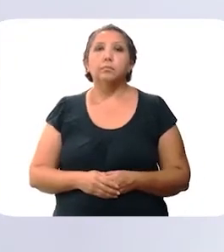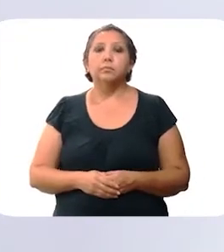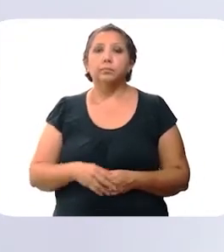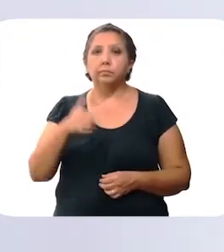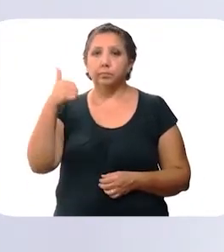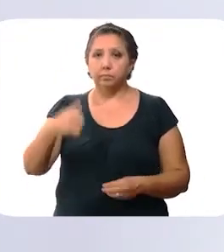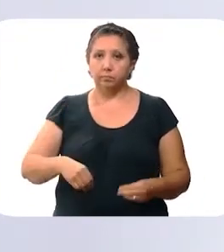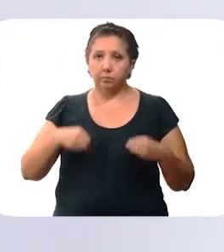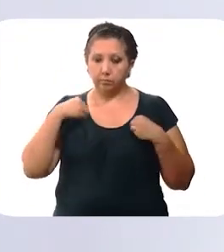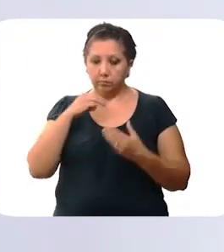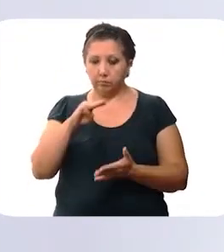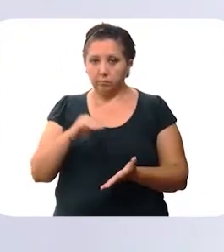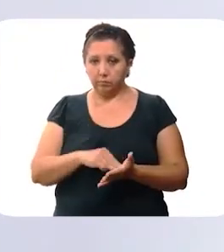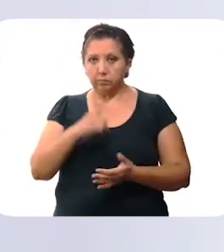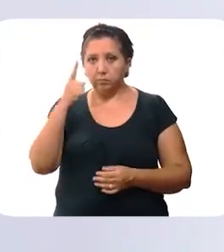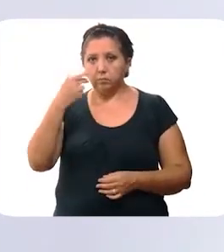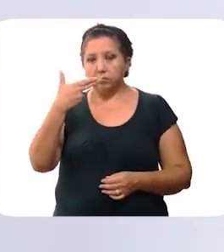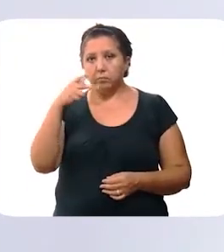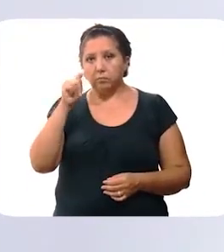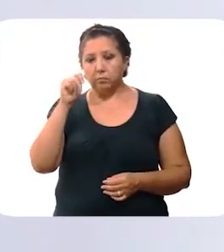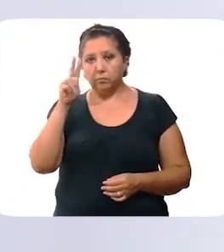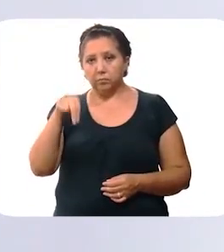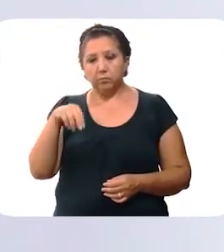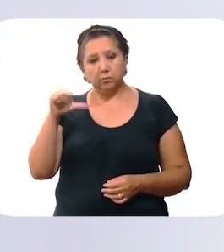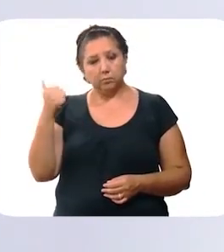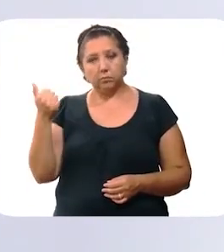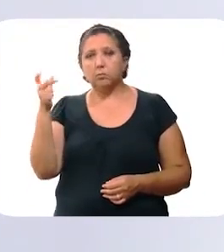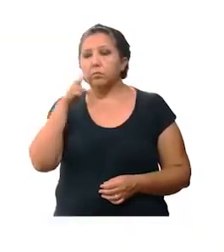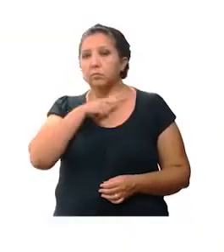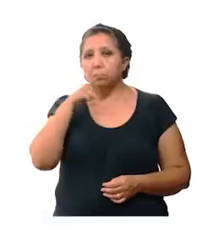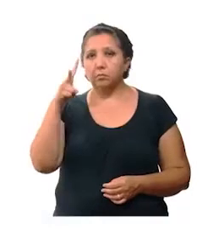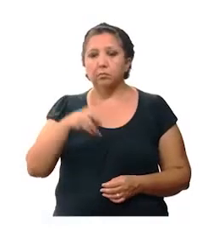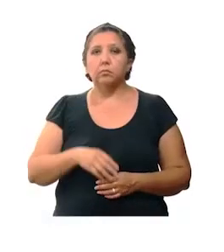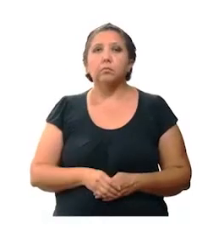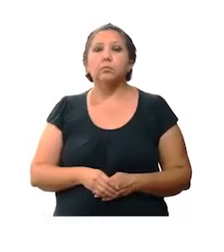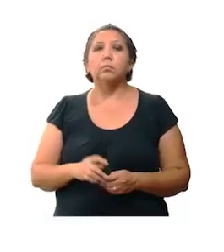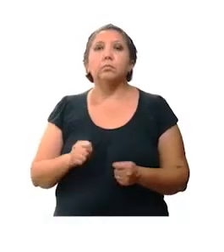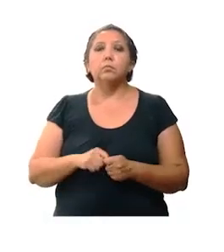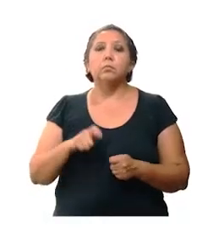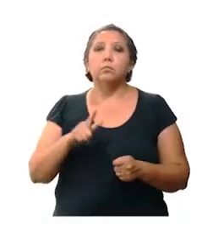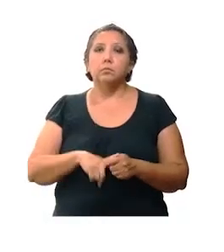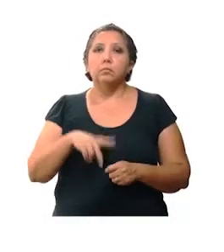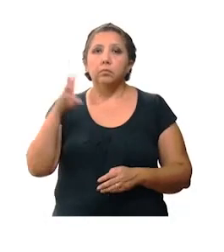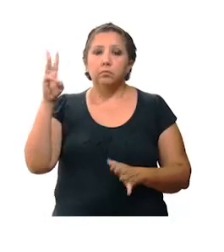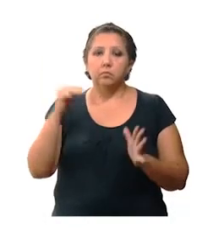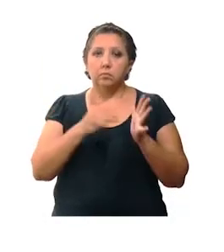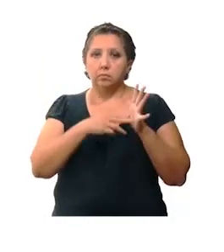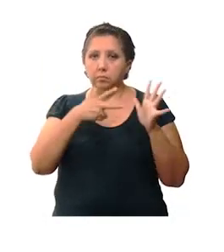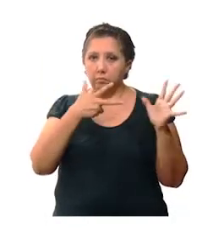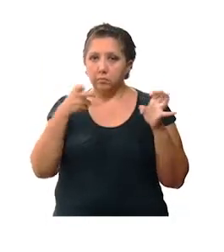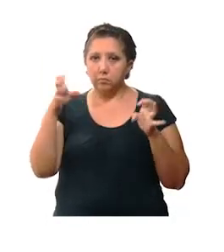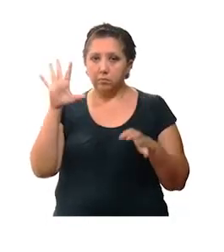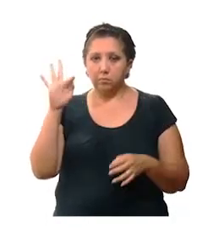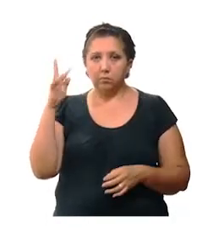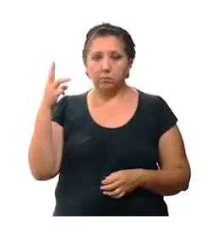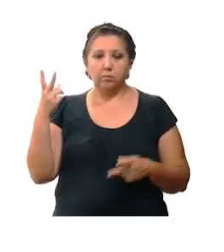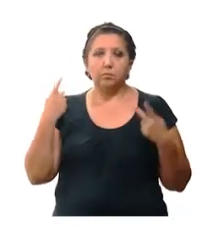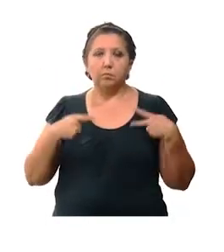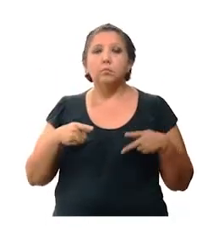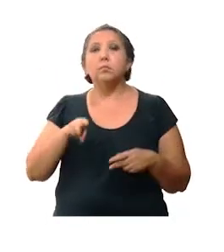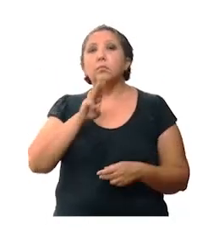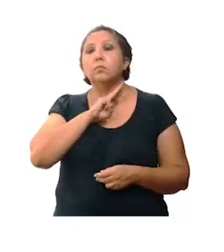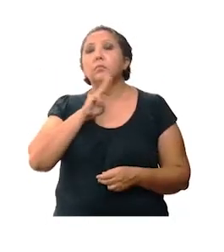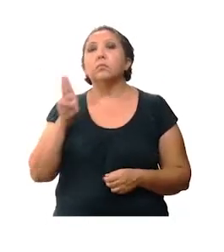Seis residían en Mérida, uno en Joctún y uno en Valladolid. En total, son 3.843 las personas